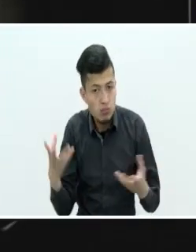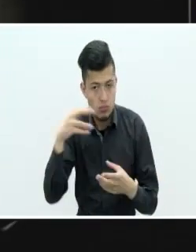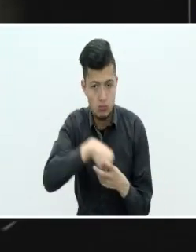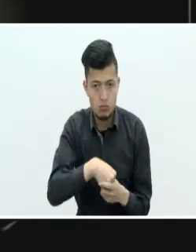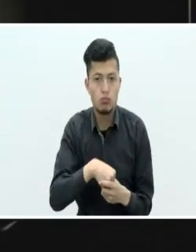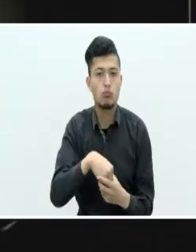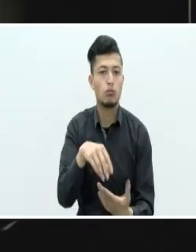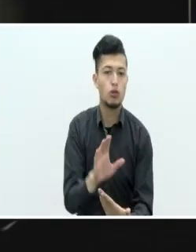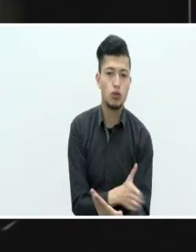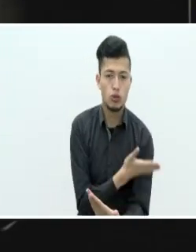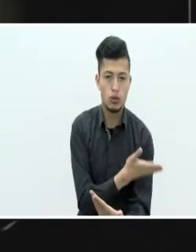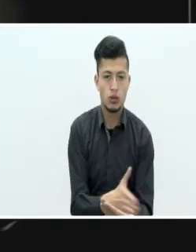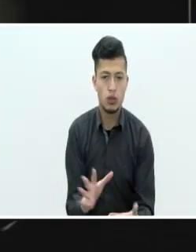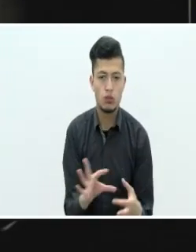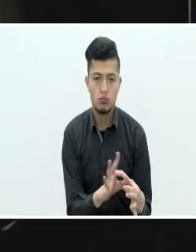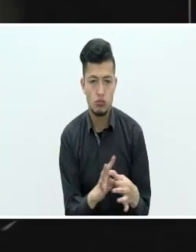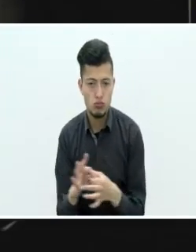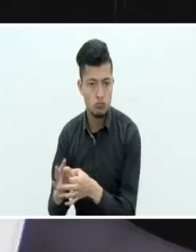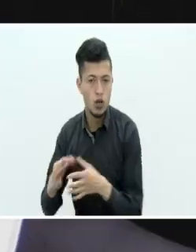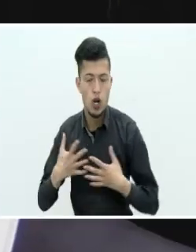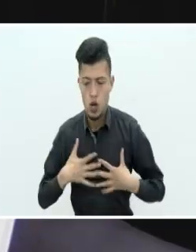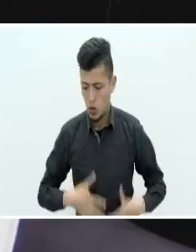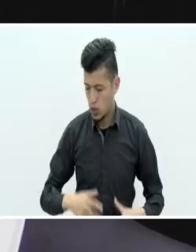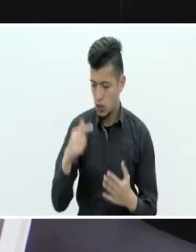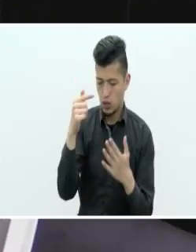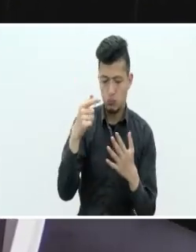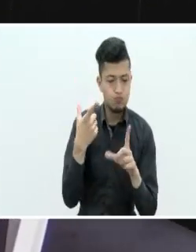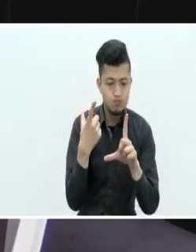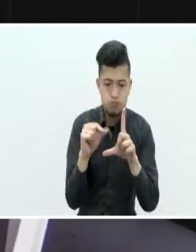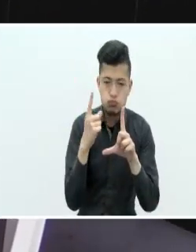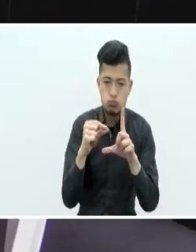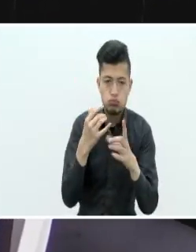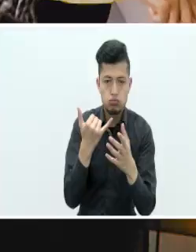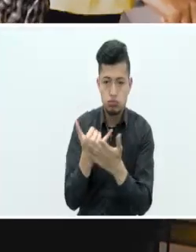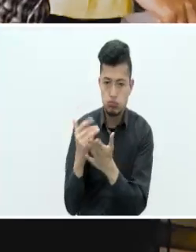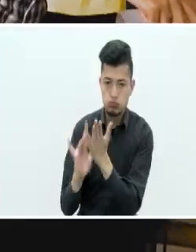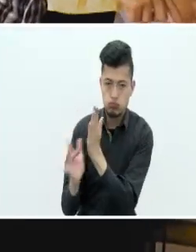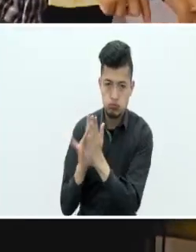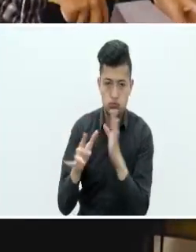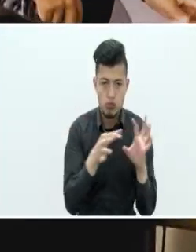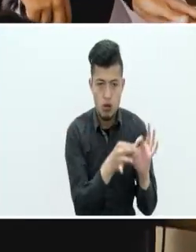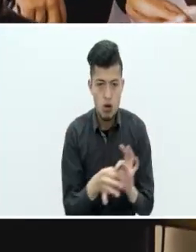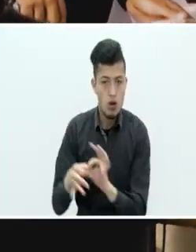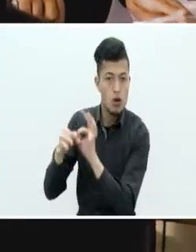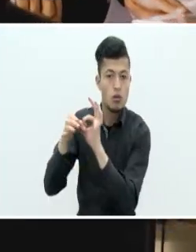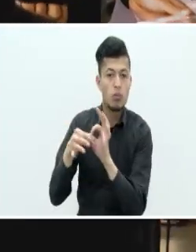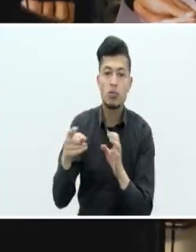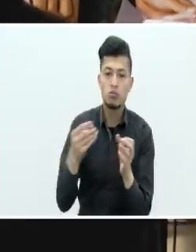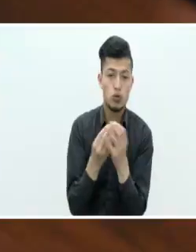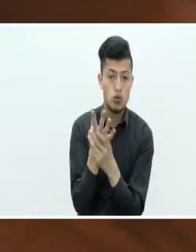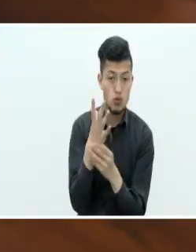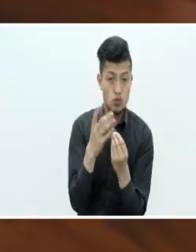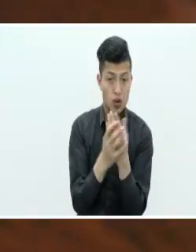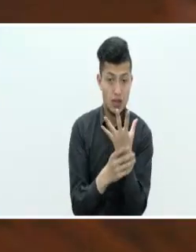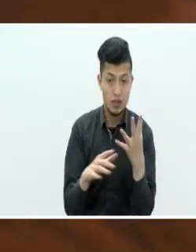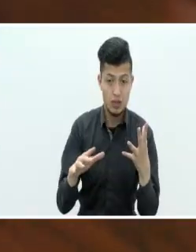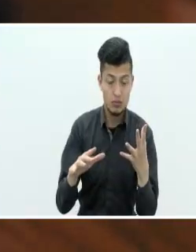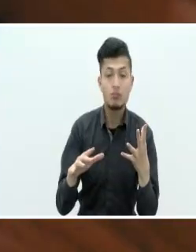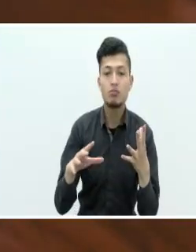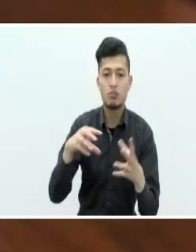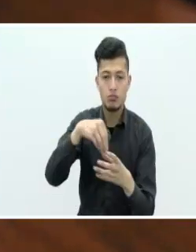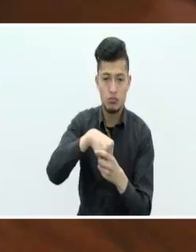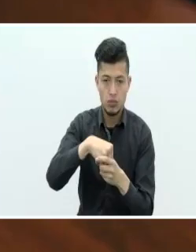conectados vía Bluetooth a cualquier dispositivo de Android. Los guantes al accionar unos sensores